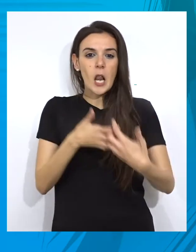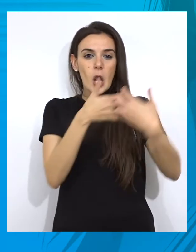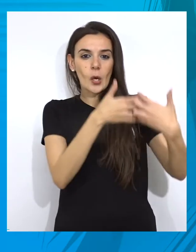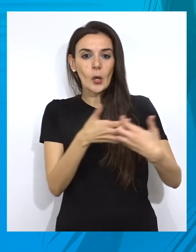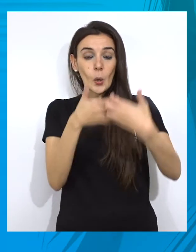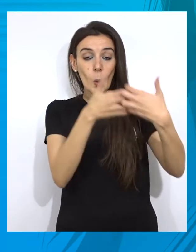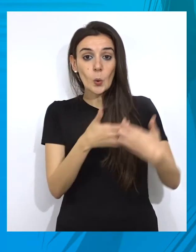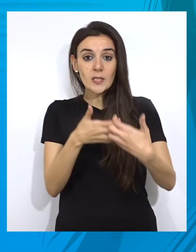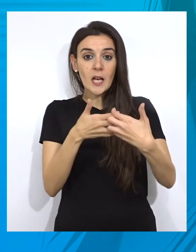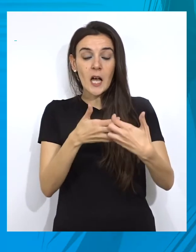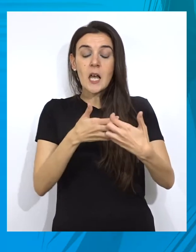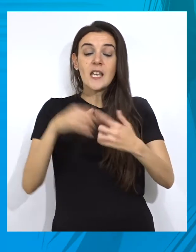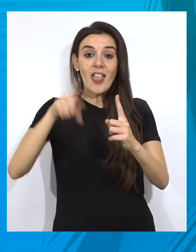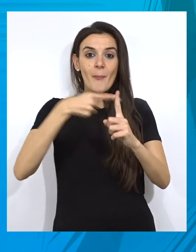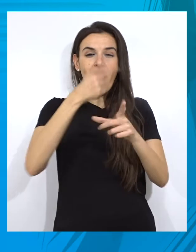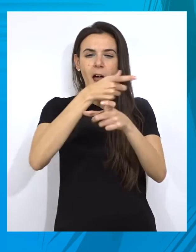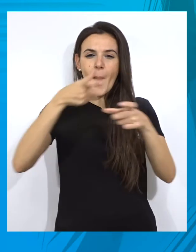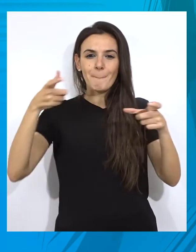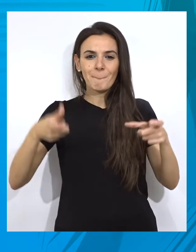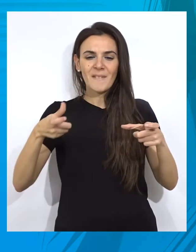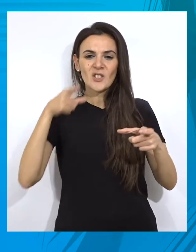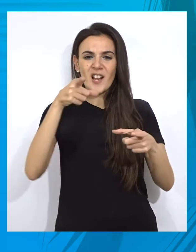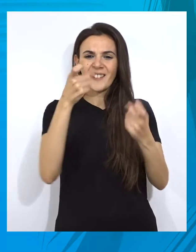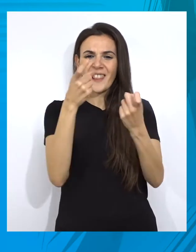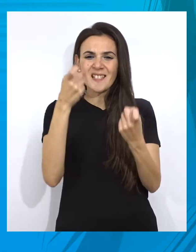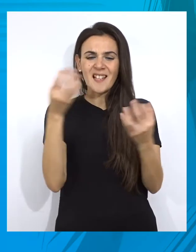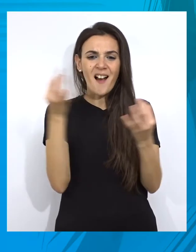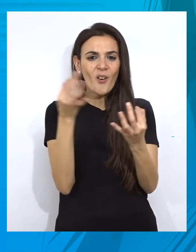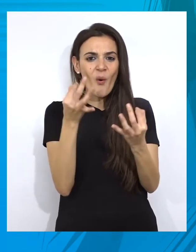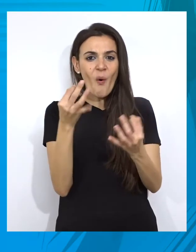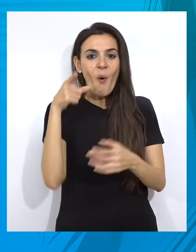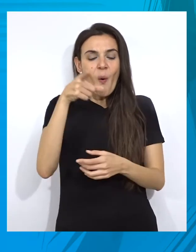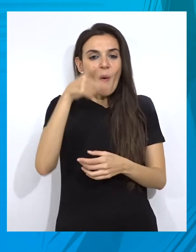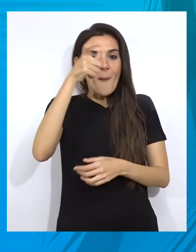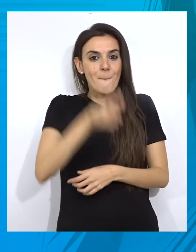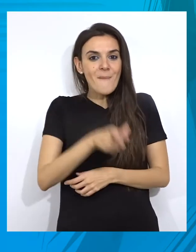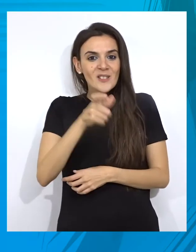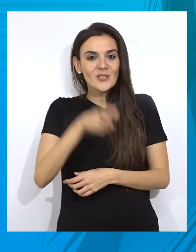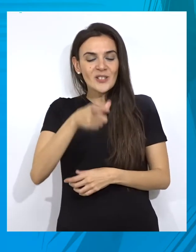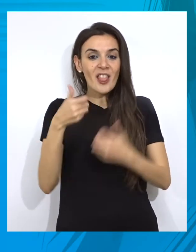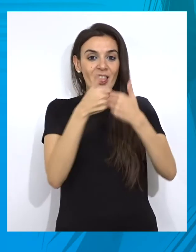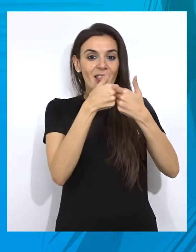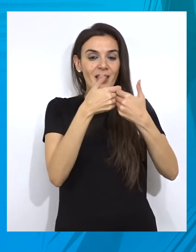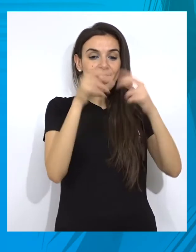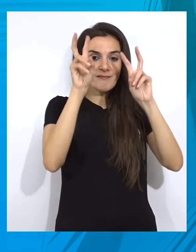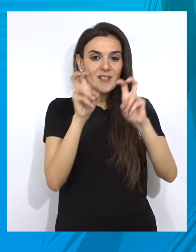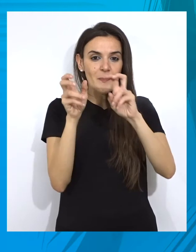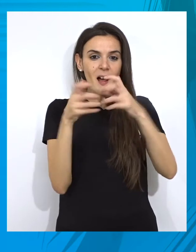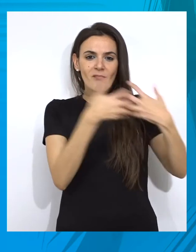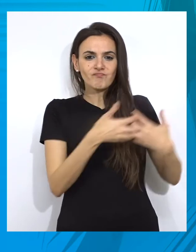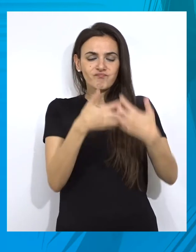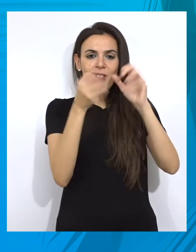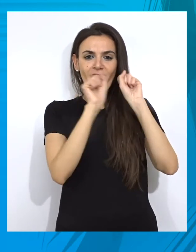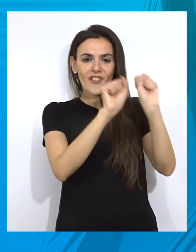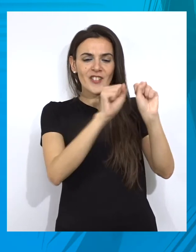las personas aquellas que se merecían o necesitaban ser defendidas por ella. Y yo muy orgullosa de